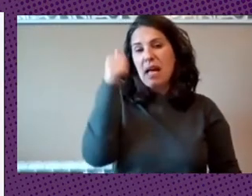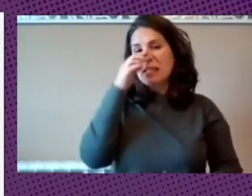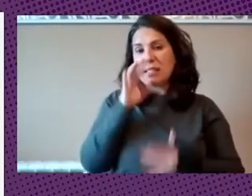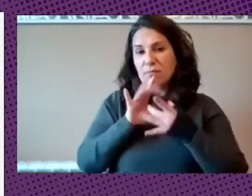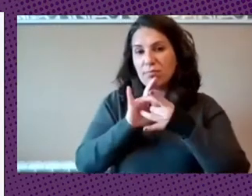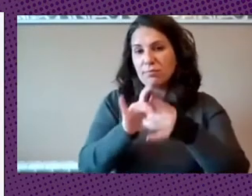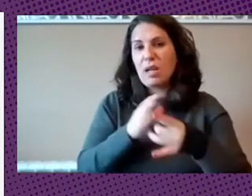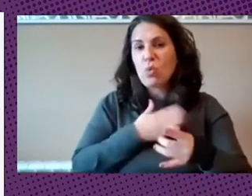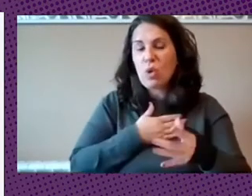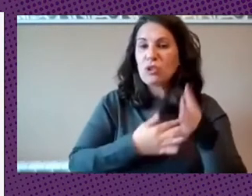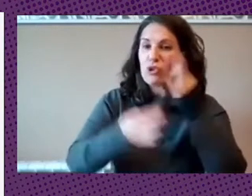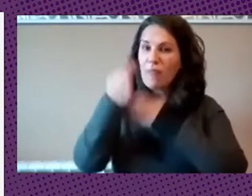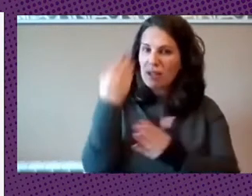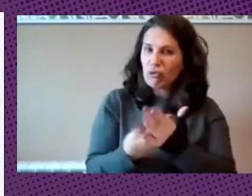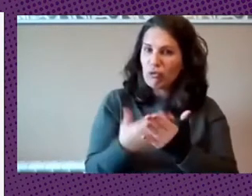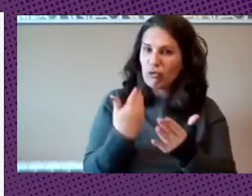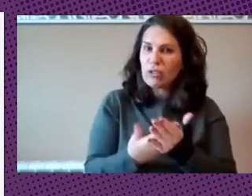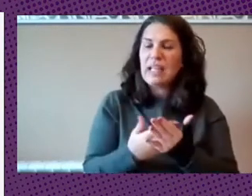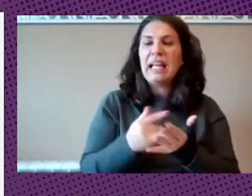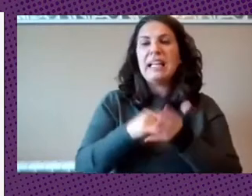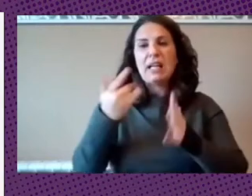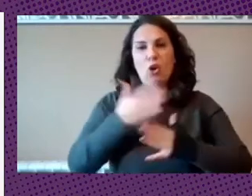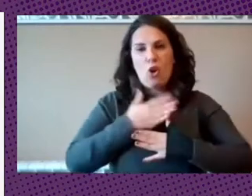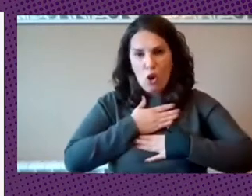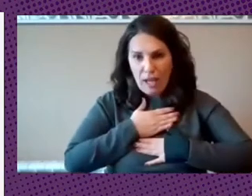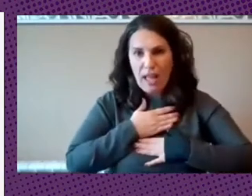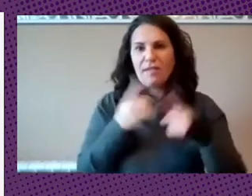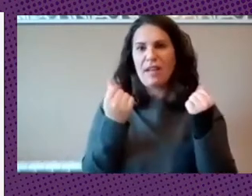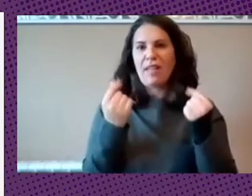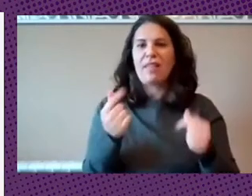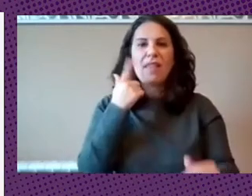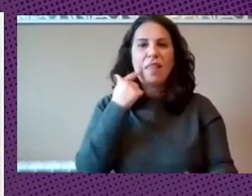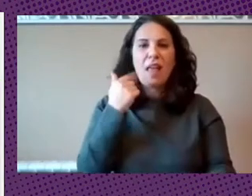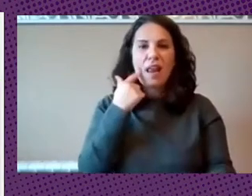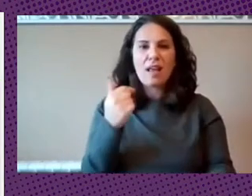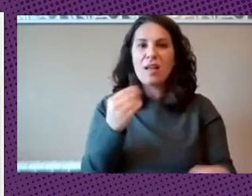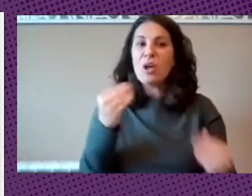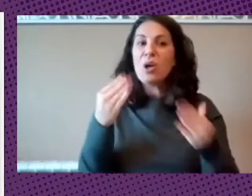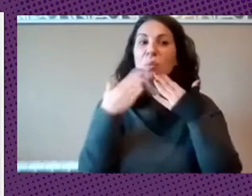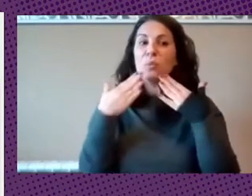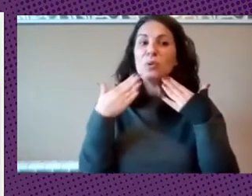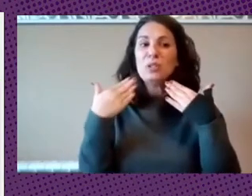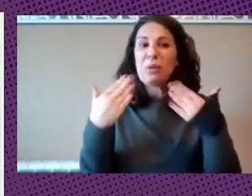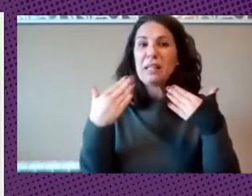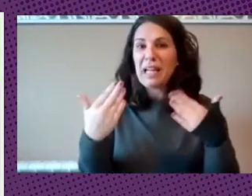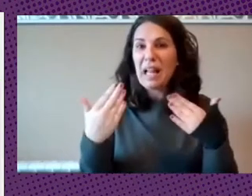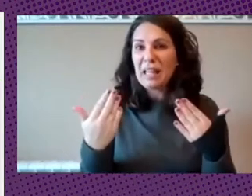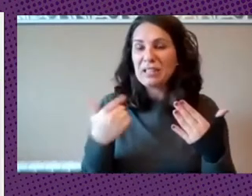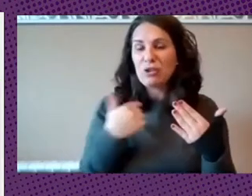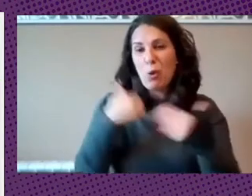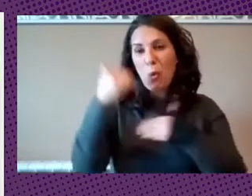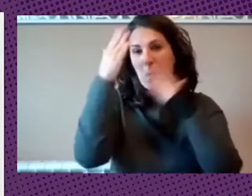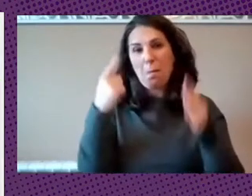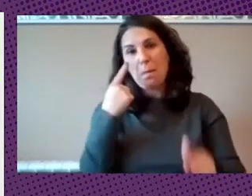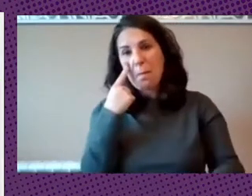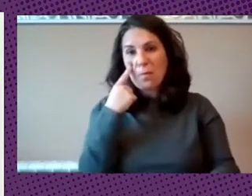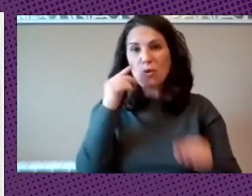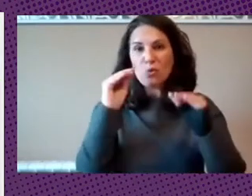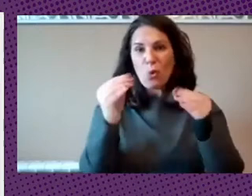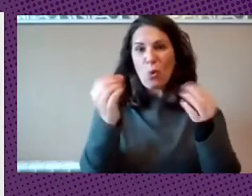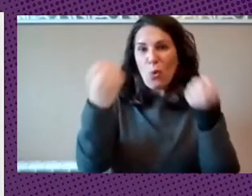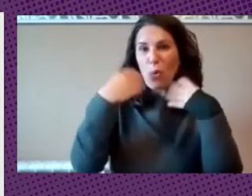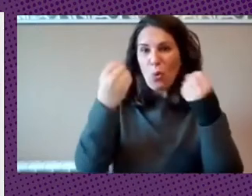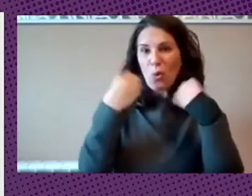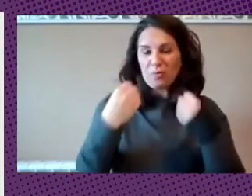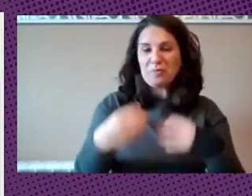propios datos y en nuestra propia tecnología financiera muchísimas gracias y quedo atento a todas sus observaciones